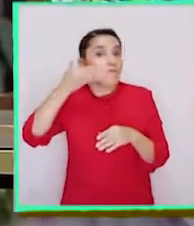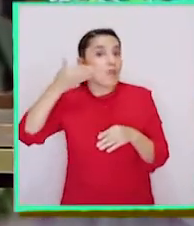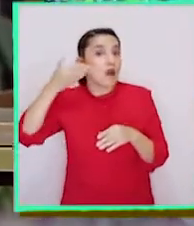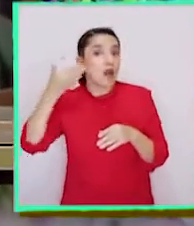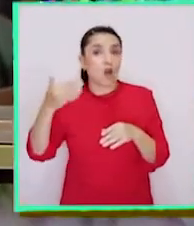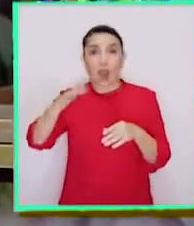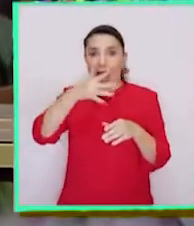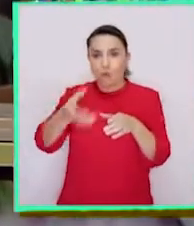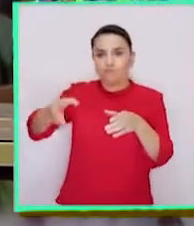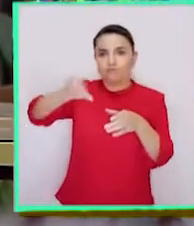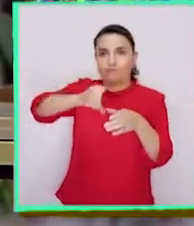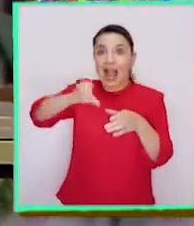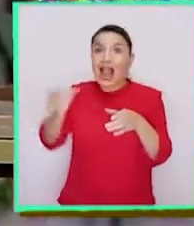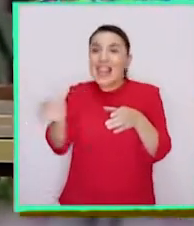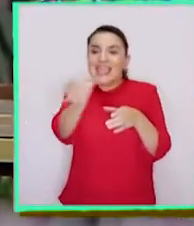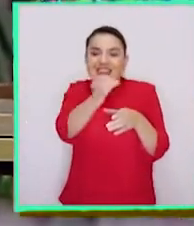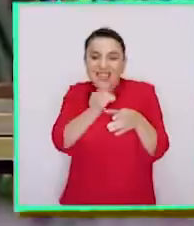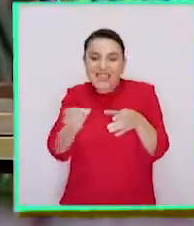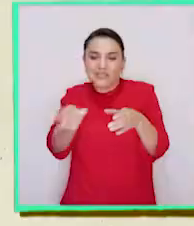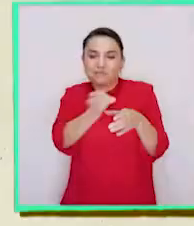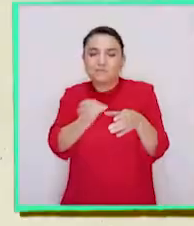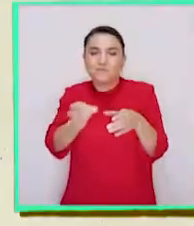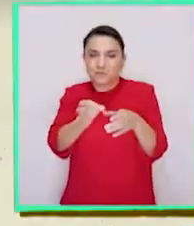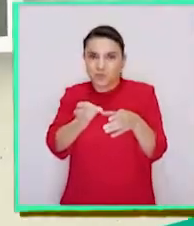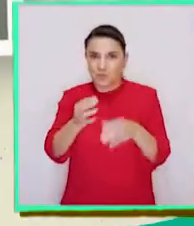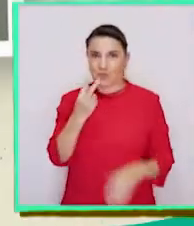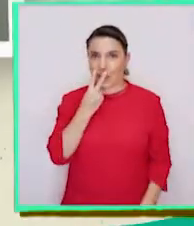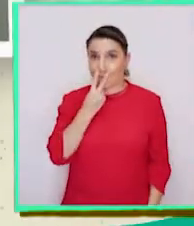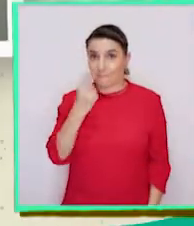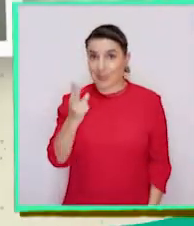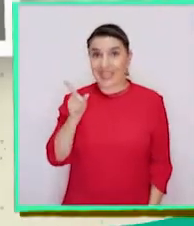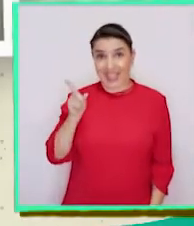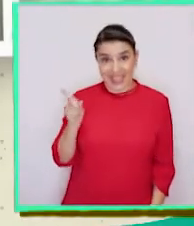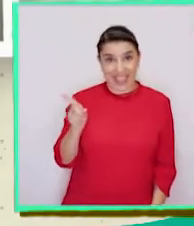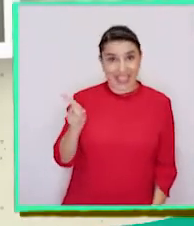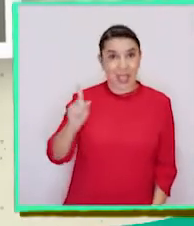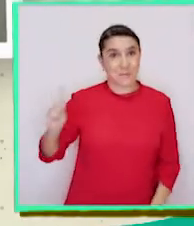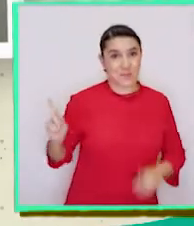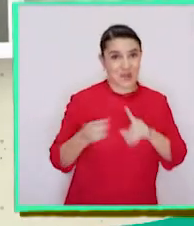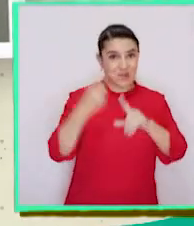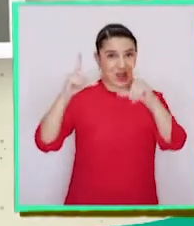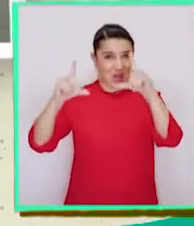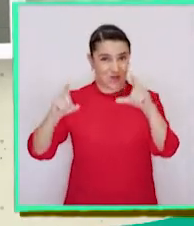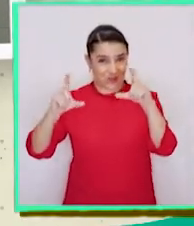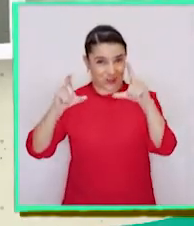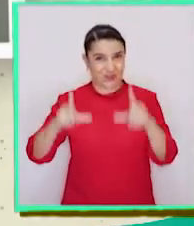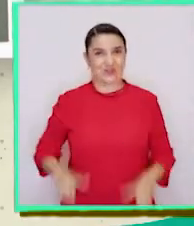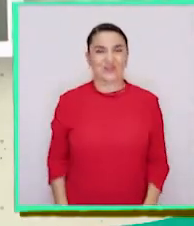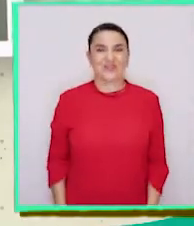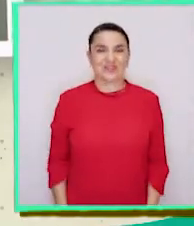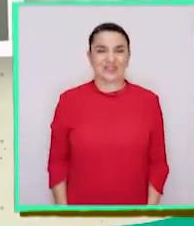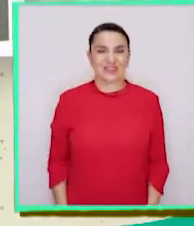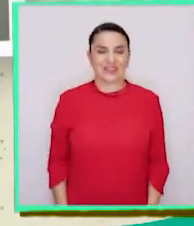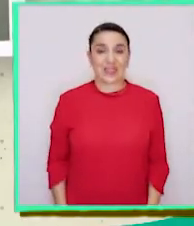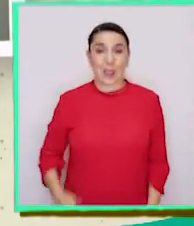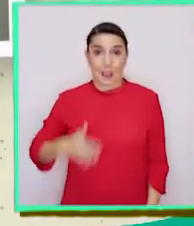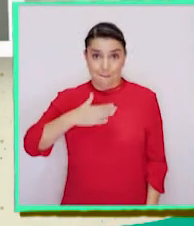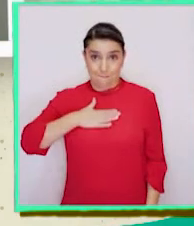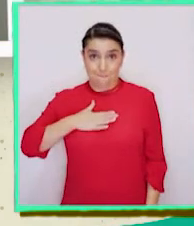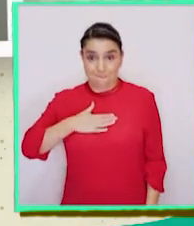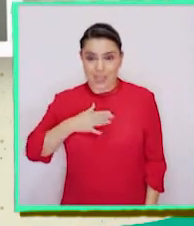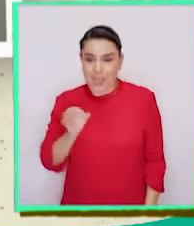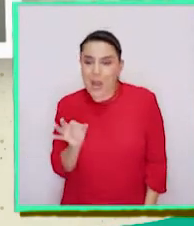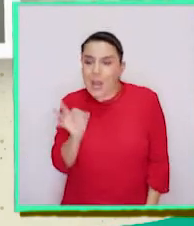un algodón húmedo y así pueda hidratarse. Y miren, ahí está la primera foto que tomé. Mi